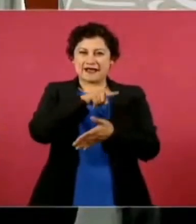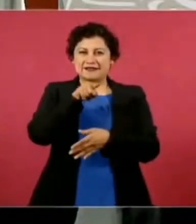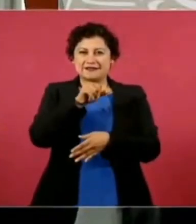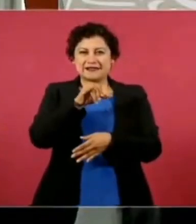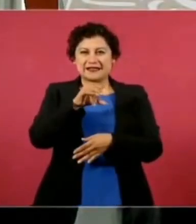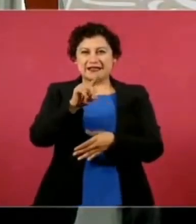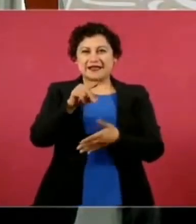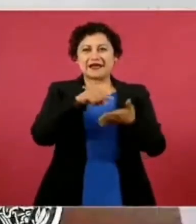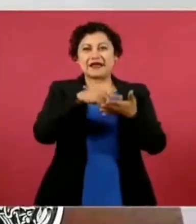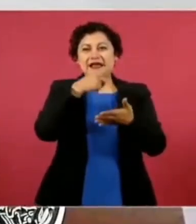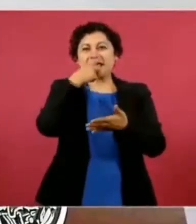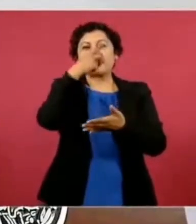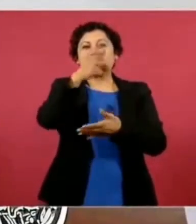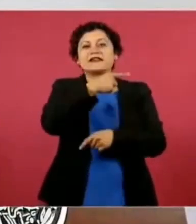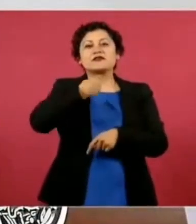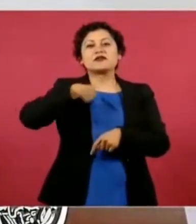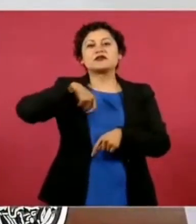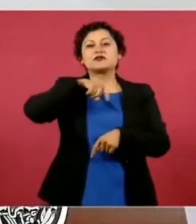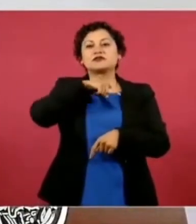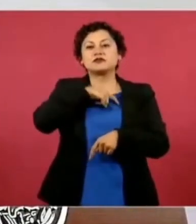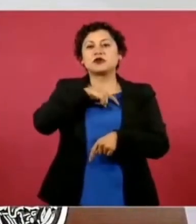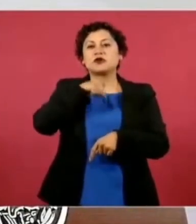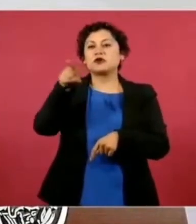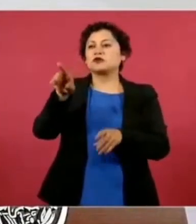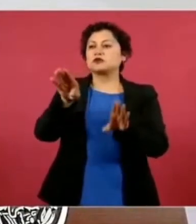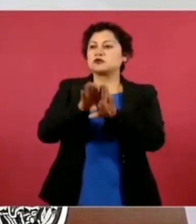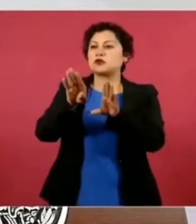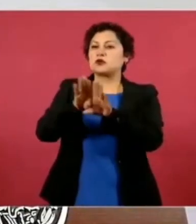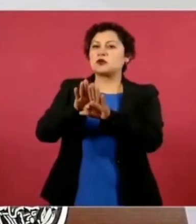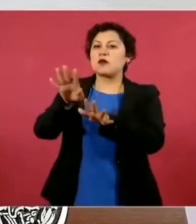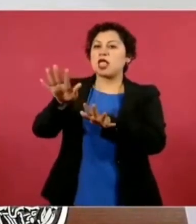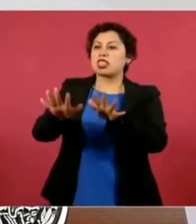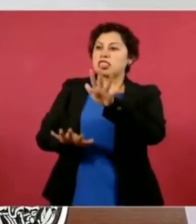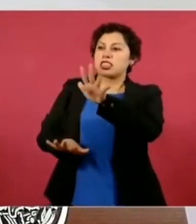hipnotizamos a millones. Gracias. Gracias. Gracias.